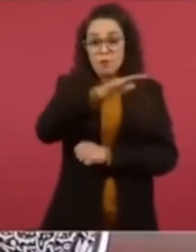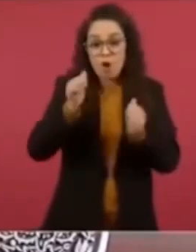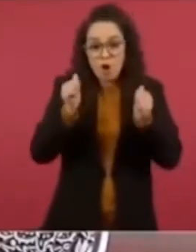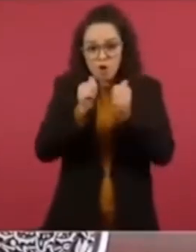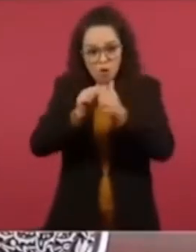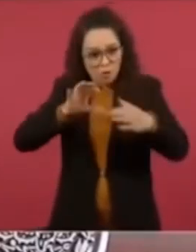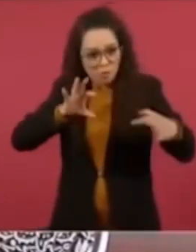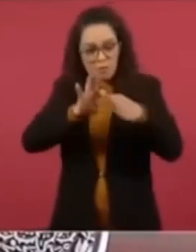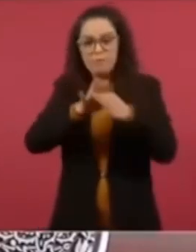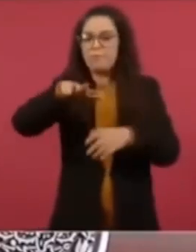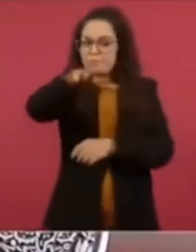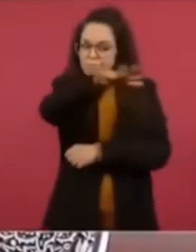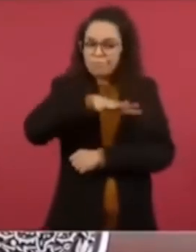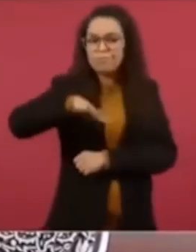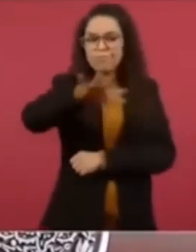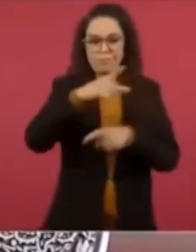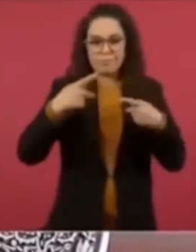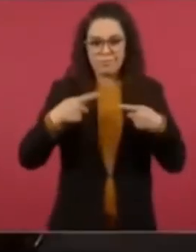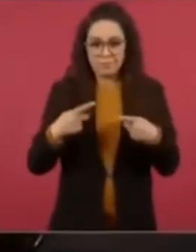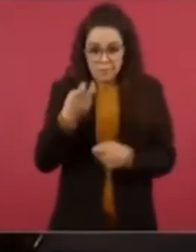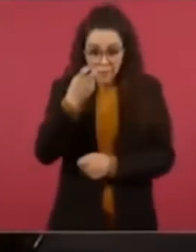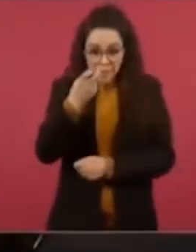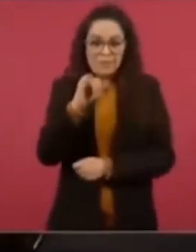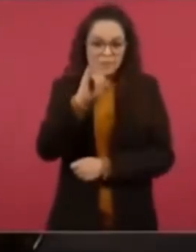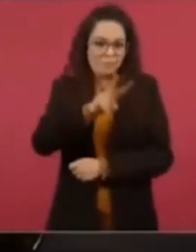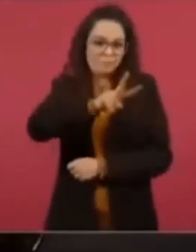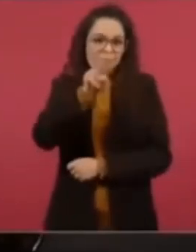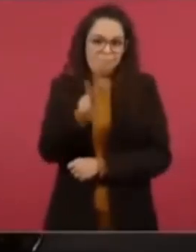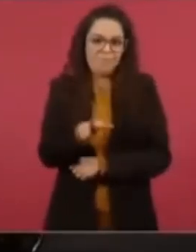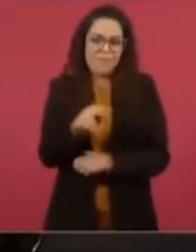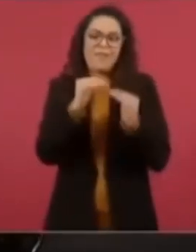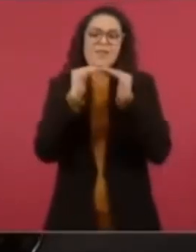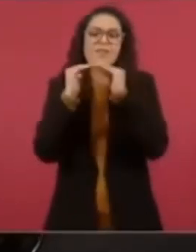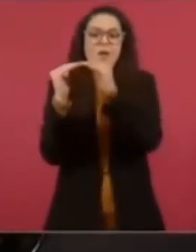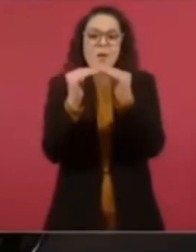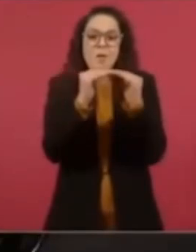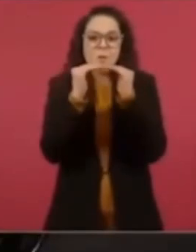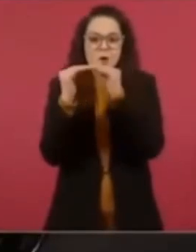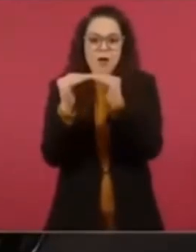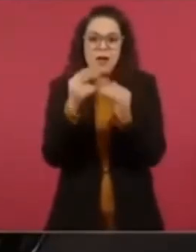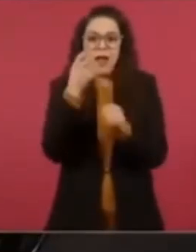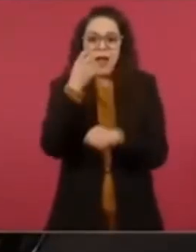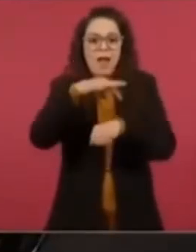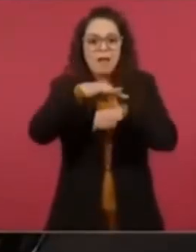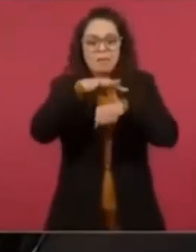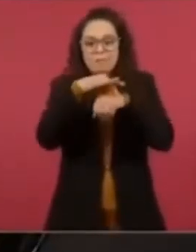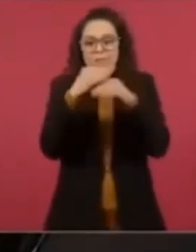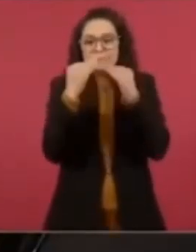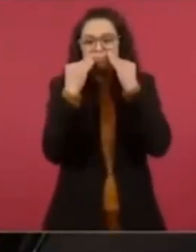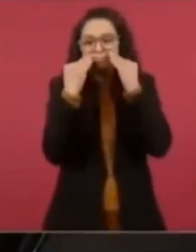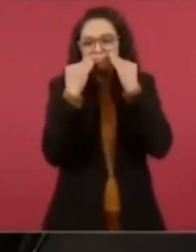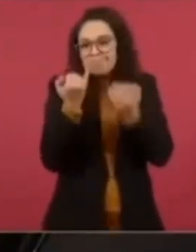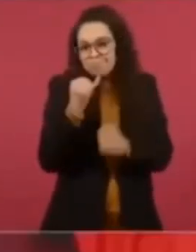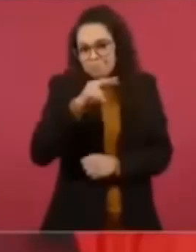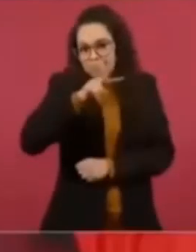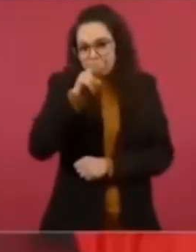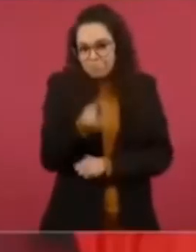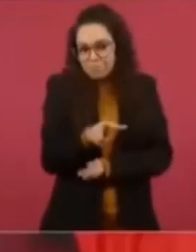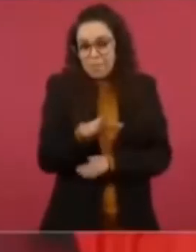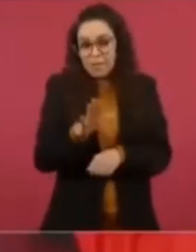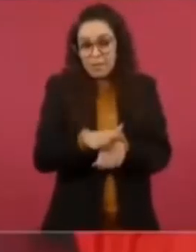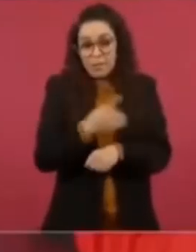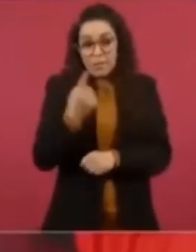Entonces, democracia real, verdadera, democracia representativa